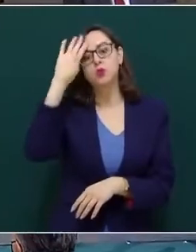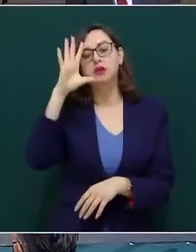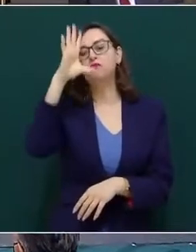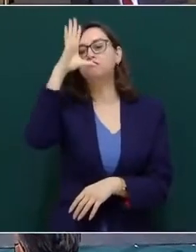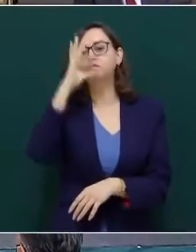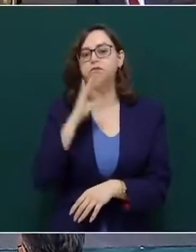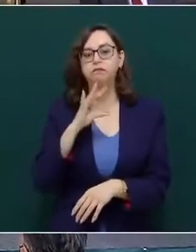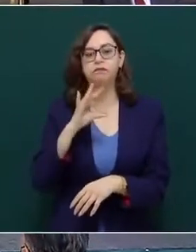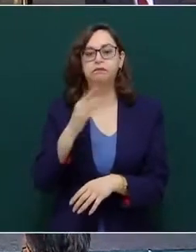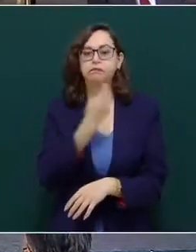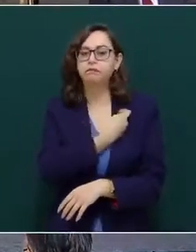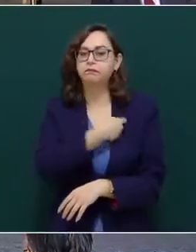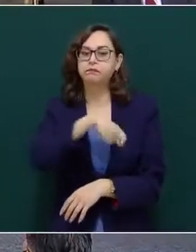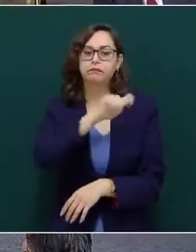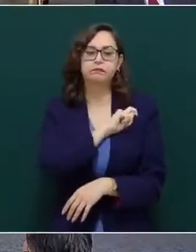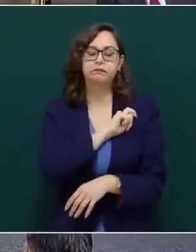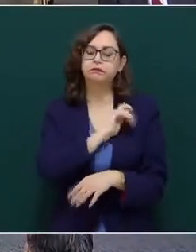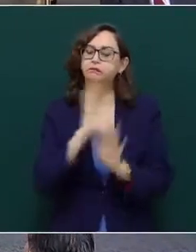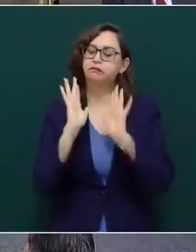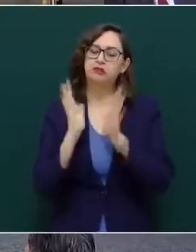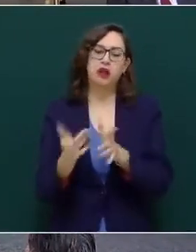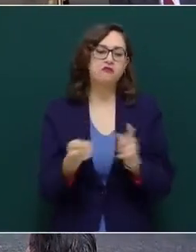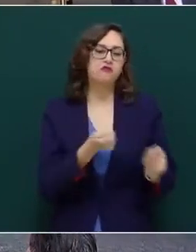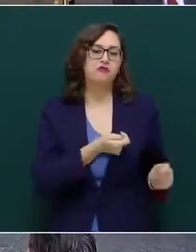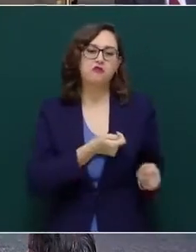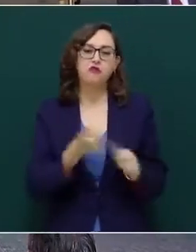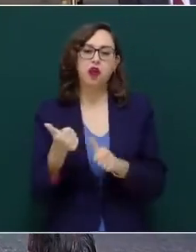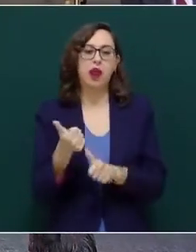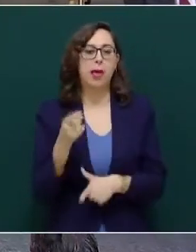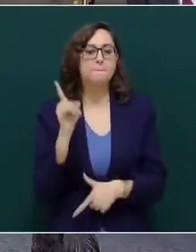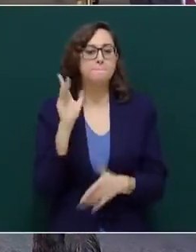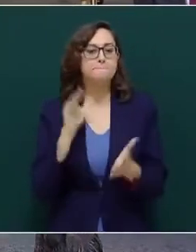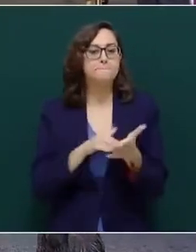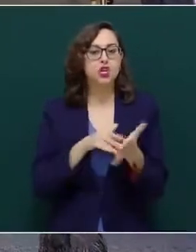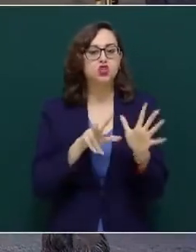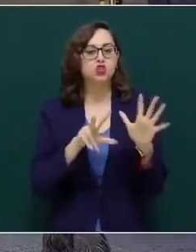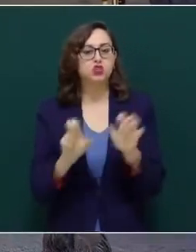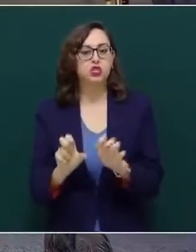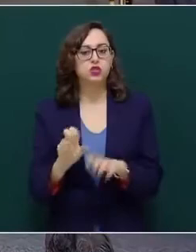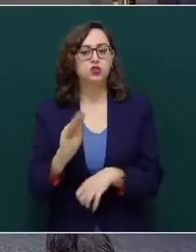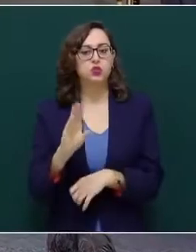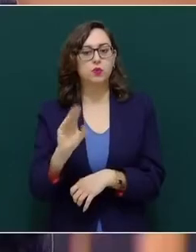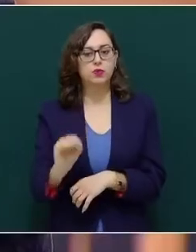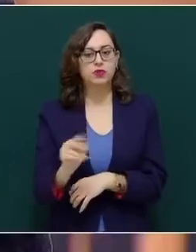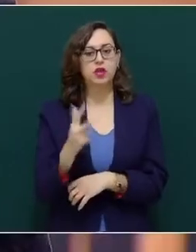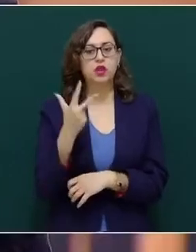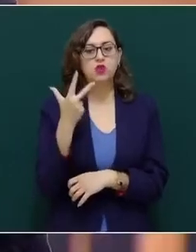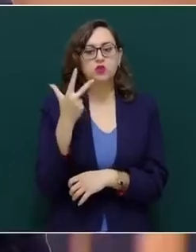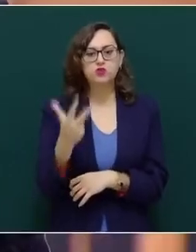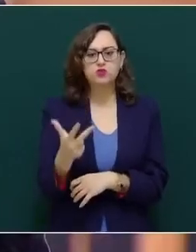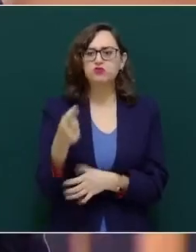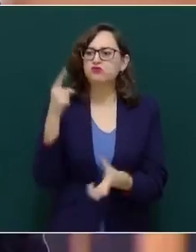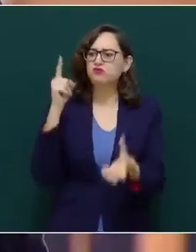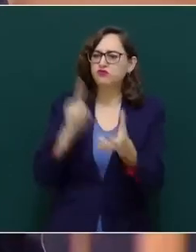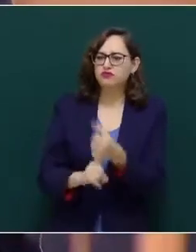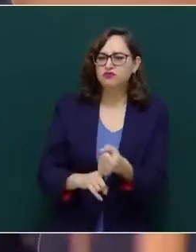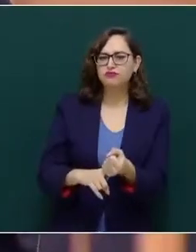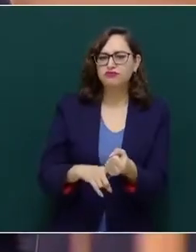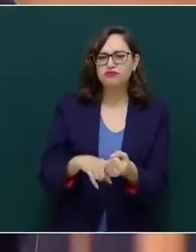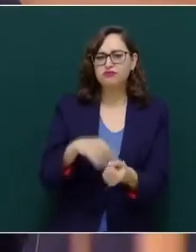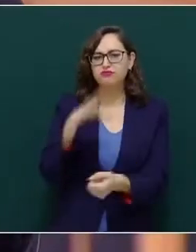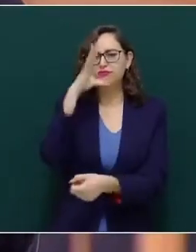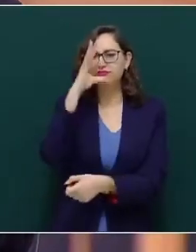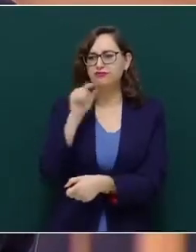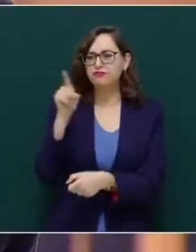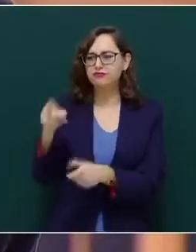en América en 1898, con el sospechoso hundimiento del